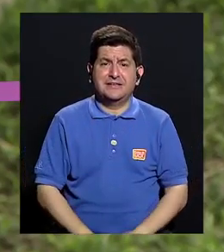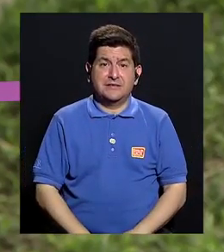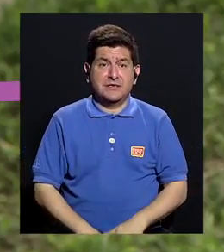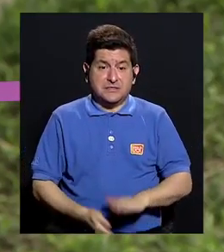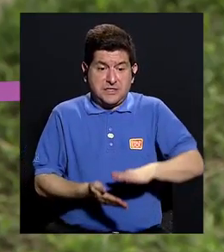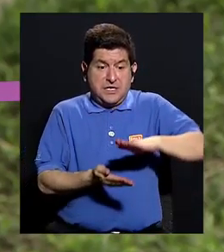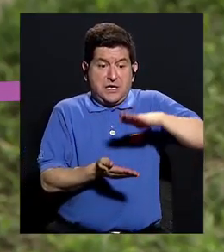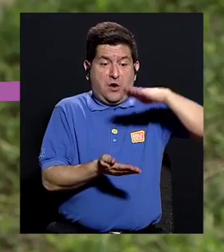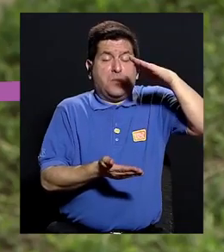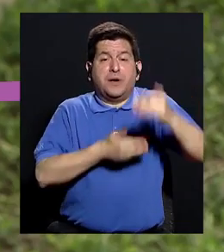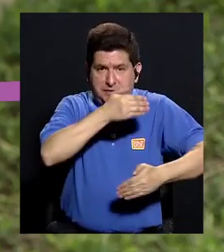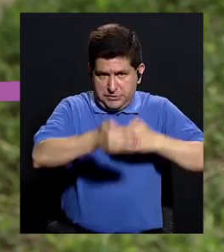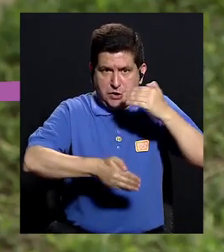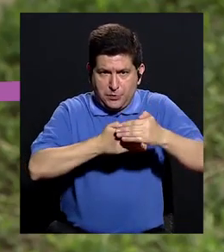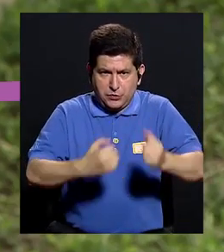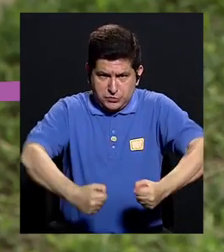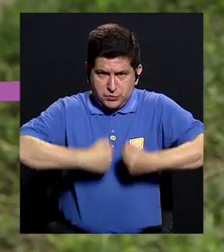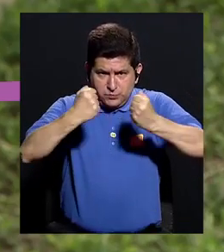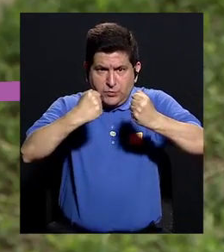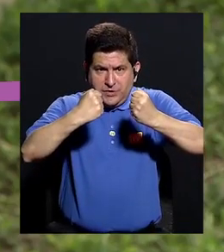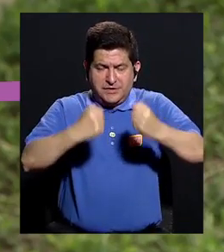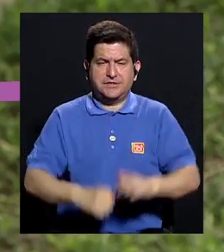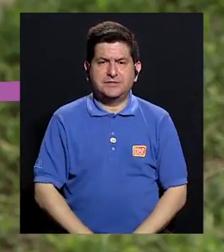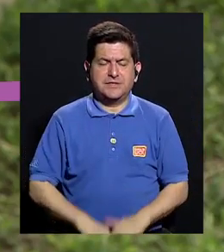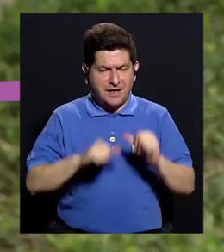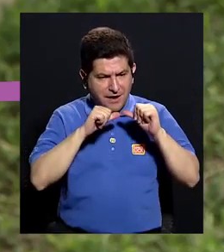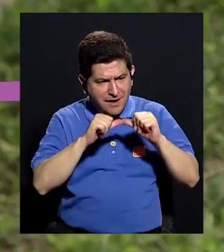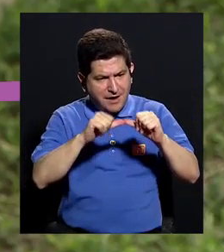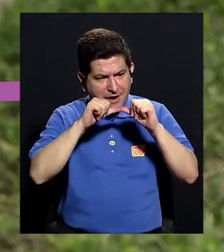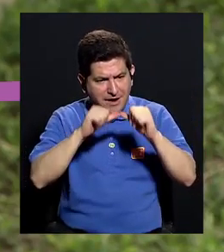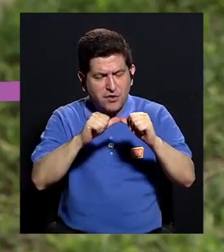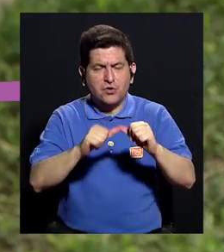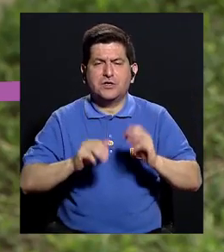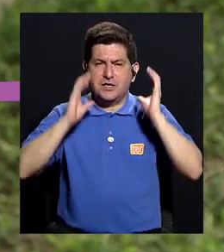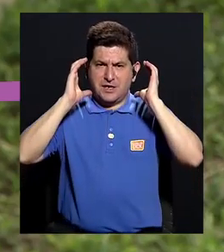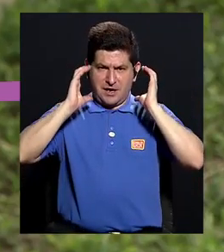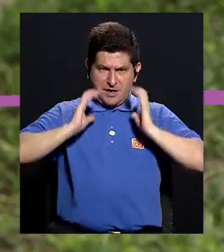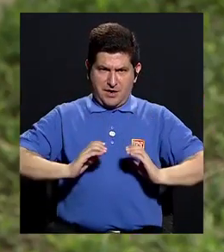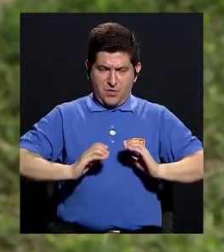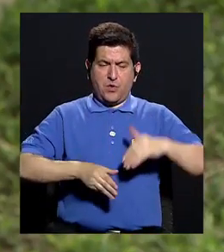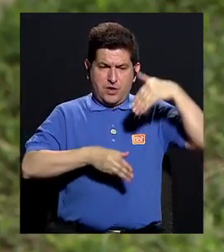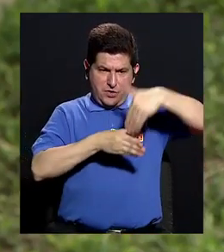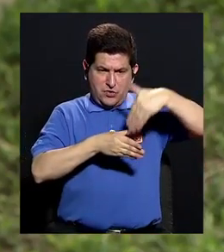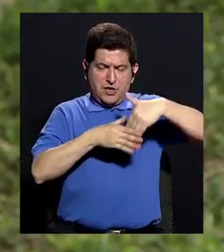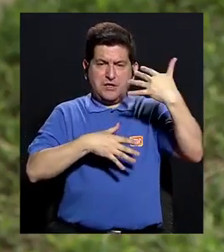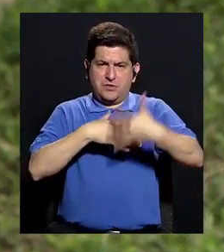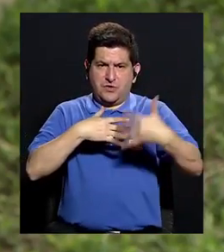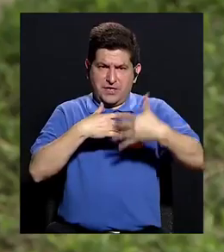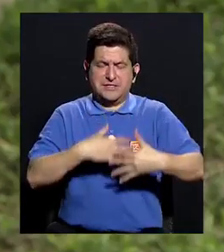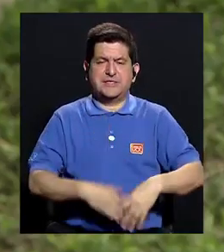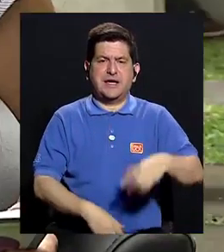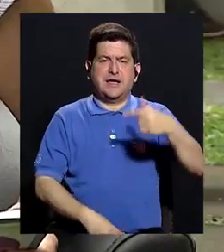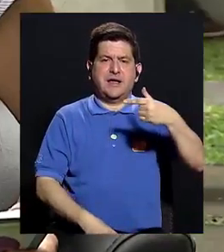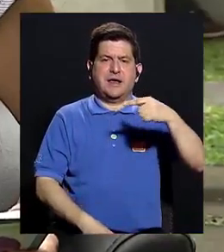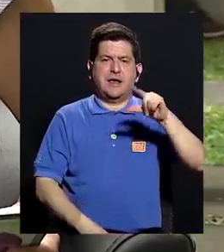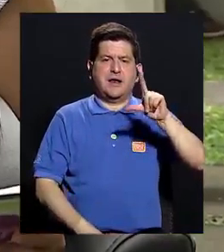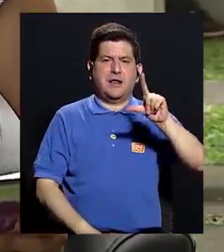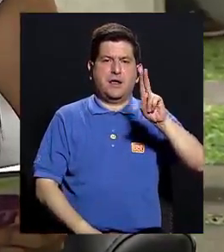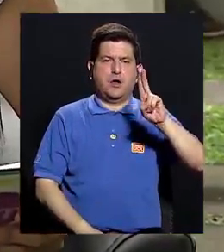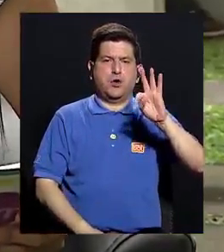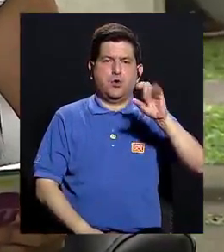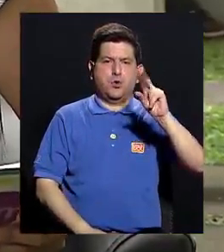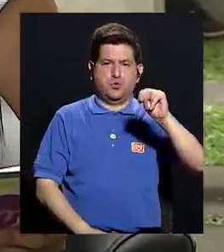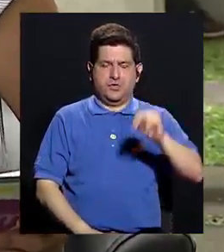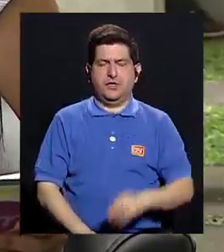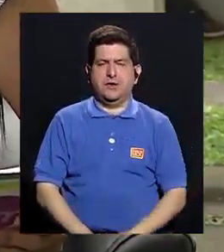mayores, o sea, van aumentando de intensidad conforme el cuerpo va teniendo gluten en sangre. ¿Estos síntomas,